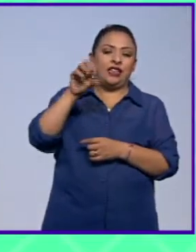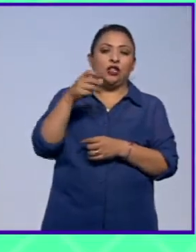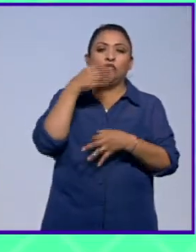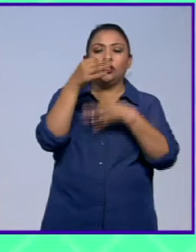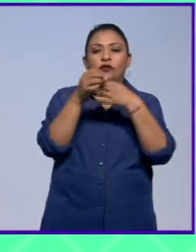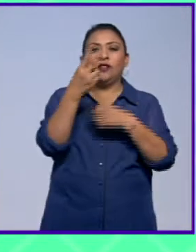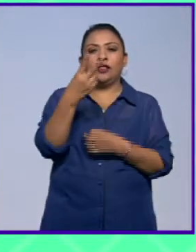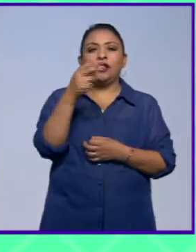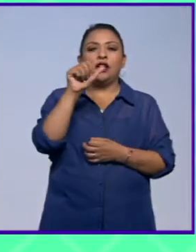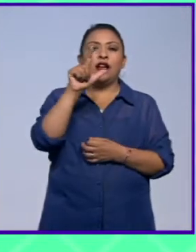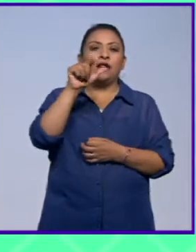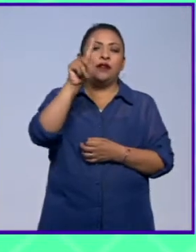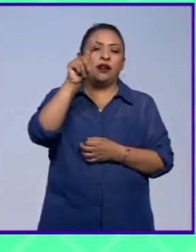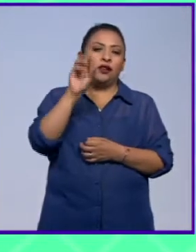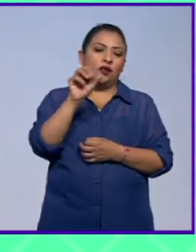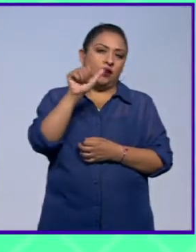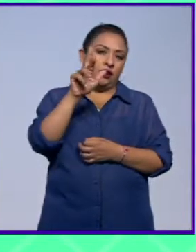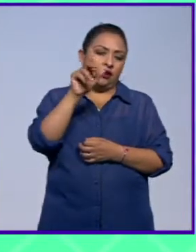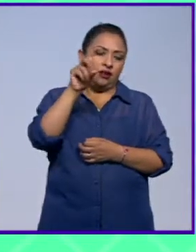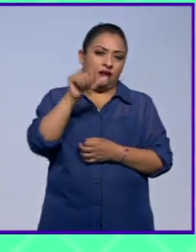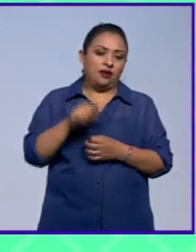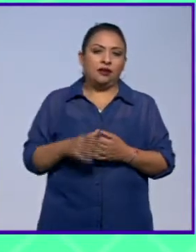Noticias 22, Alberto Aranda.